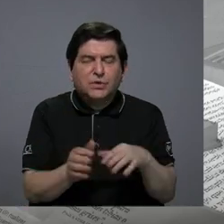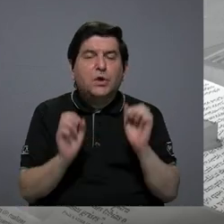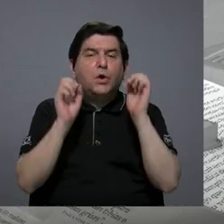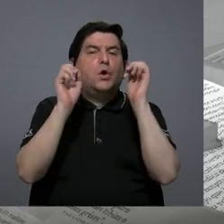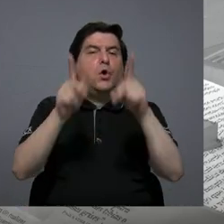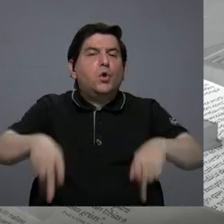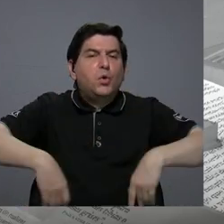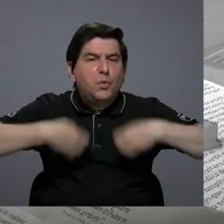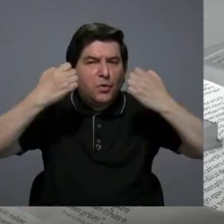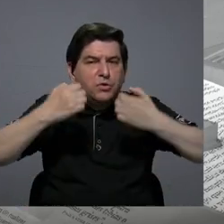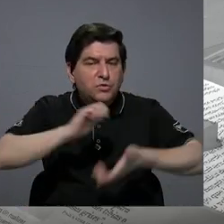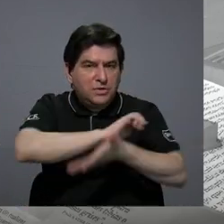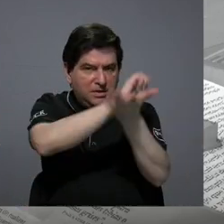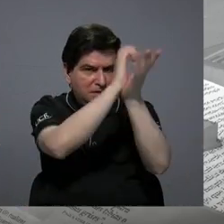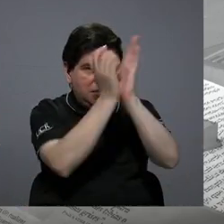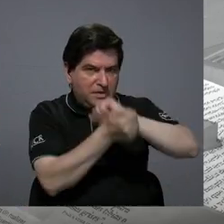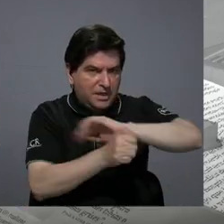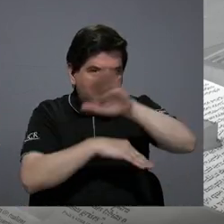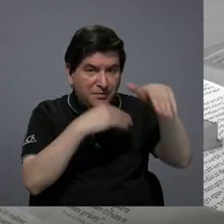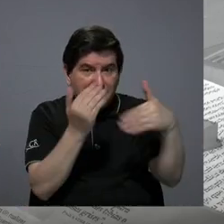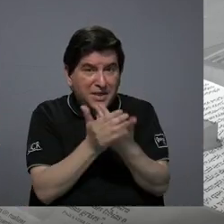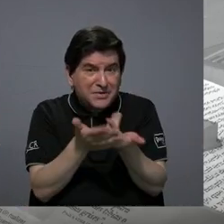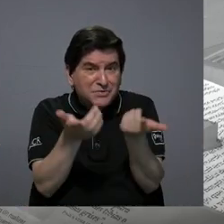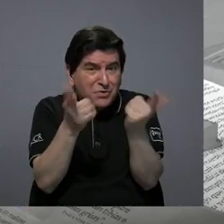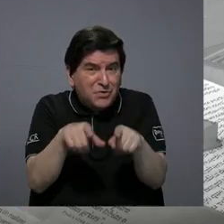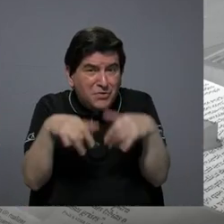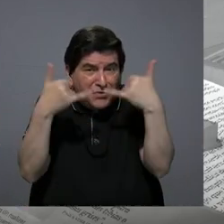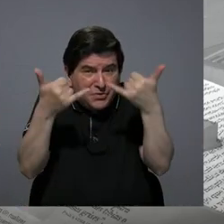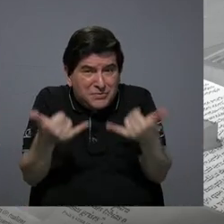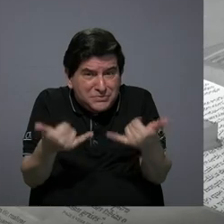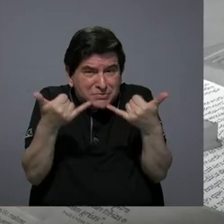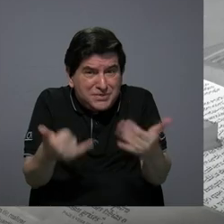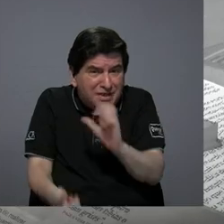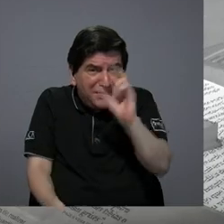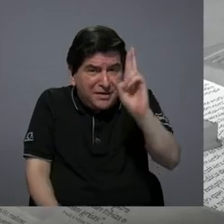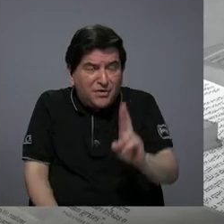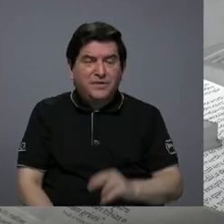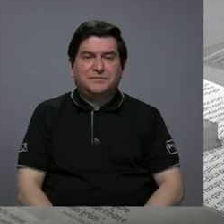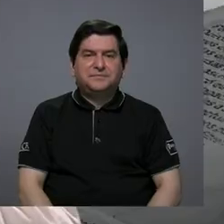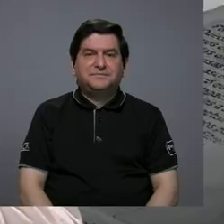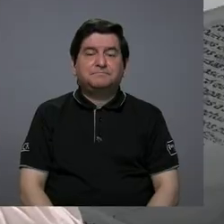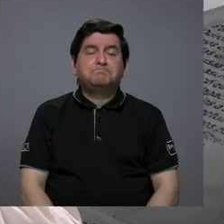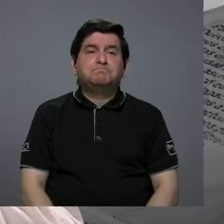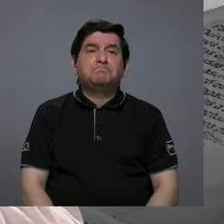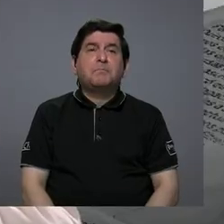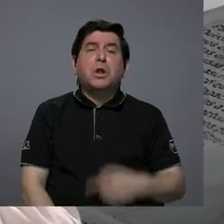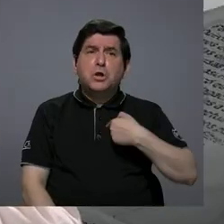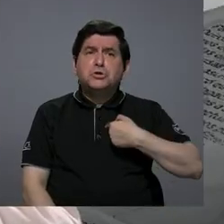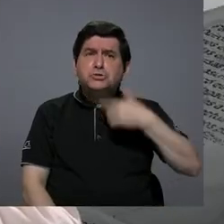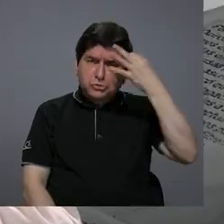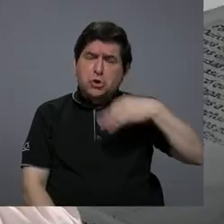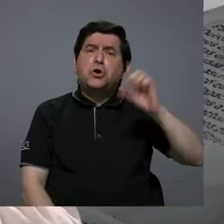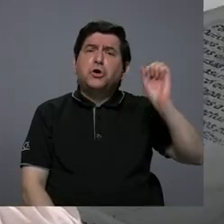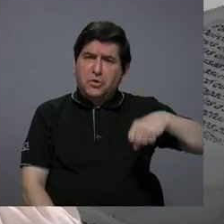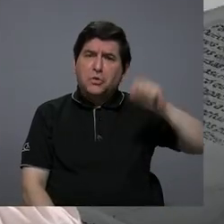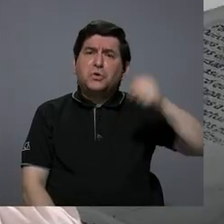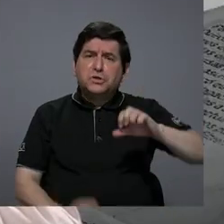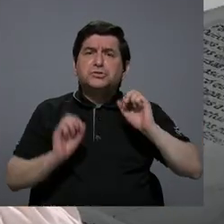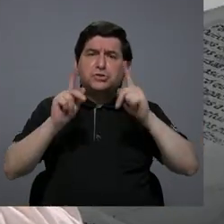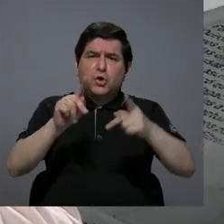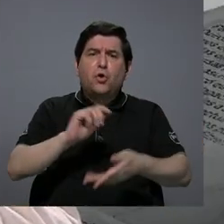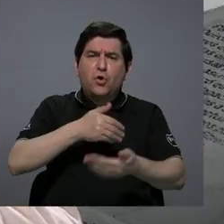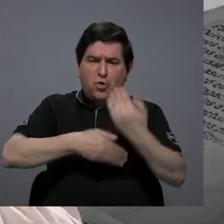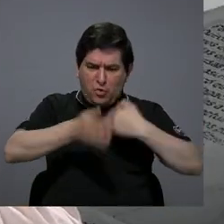posibilidad de revertir todo esto que está pasando Costa Rica si yo creo que hay posibilidades de